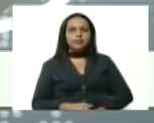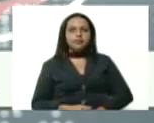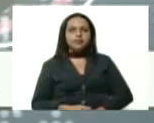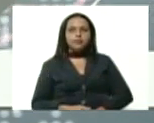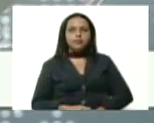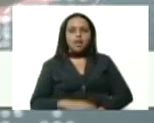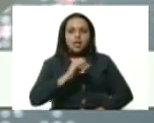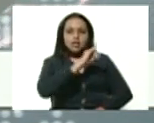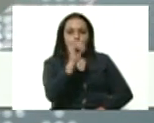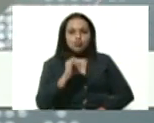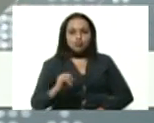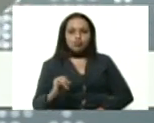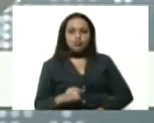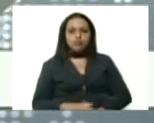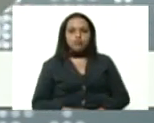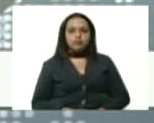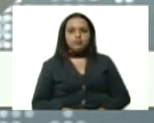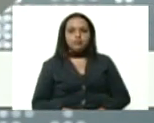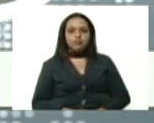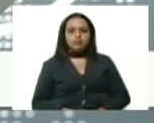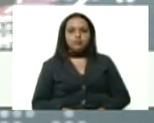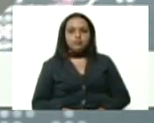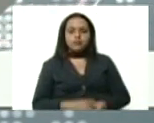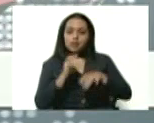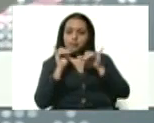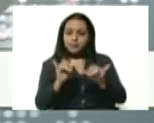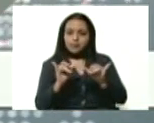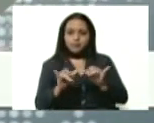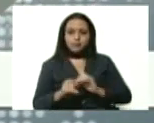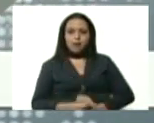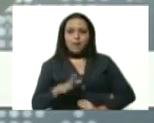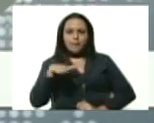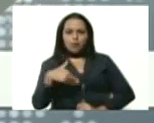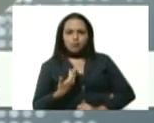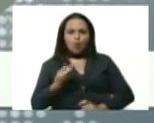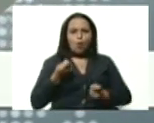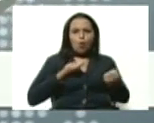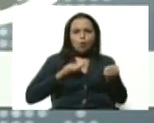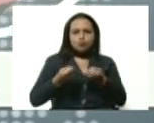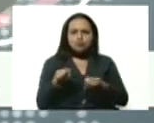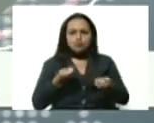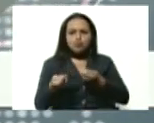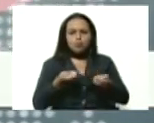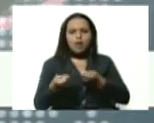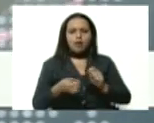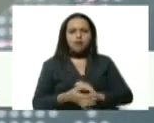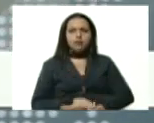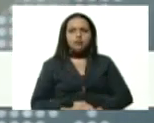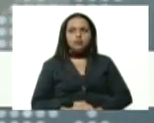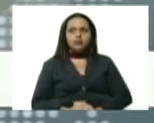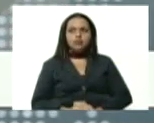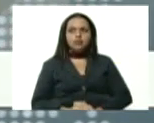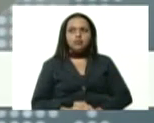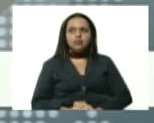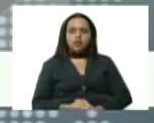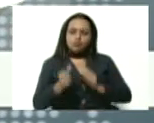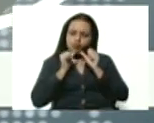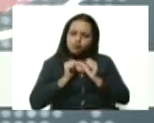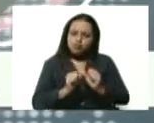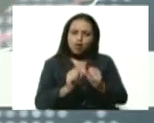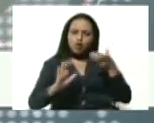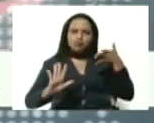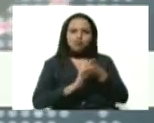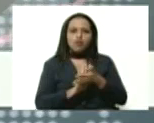Zulia, pues bien, a pesar de eso, hemos mantenido un control permanente de la